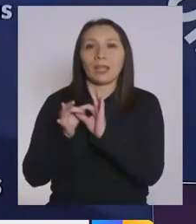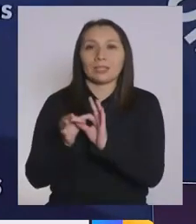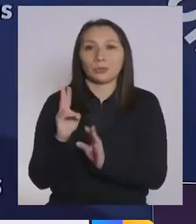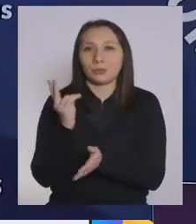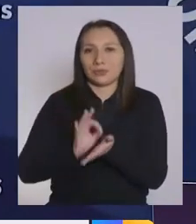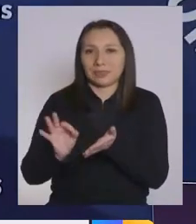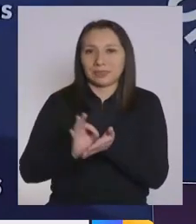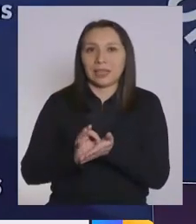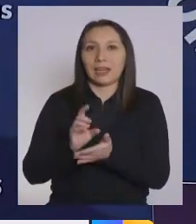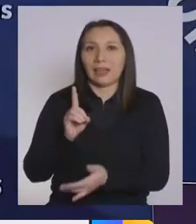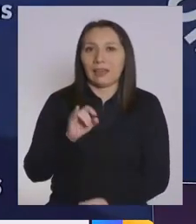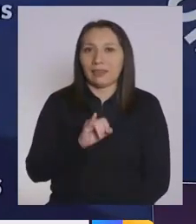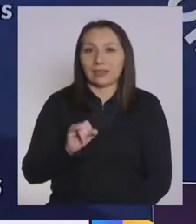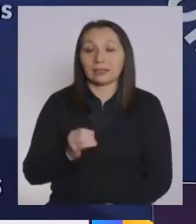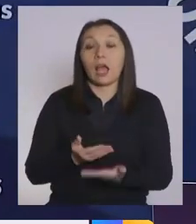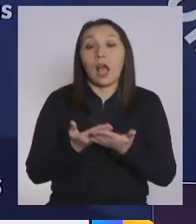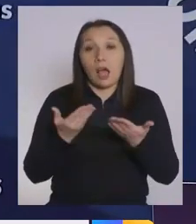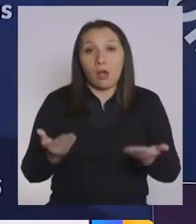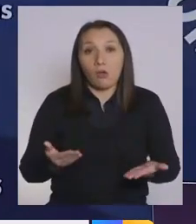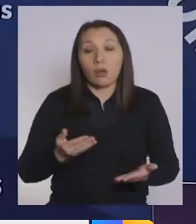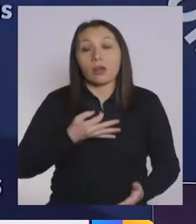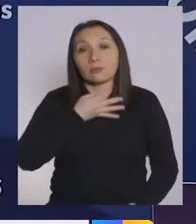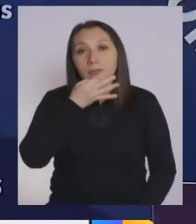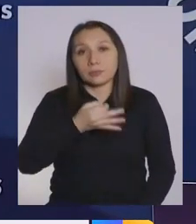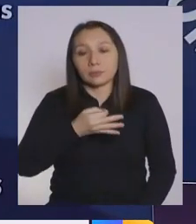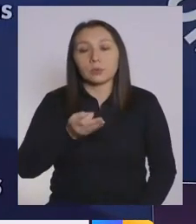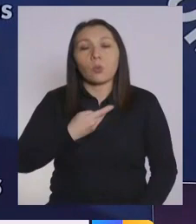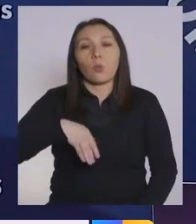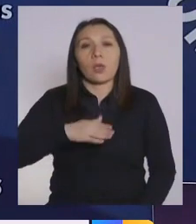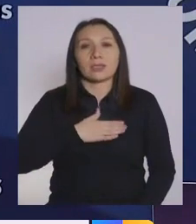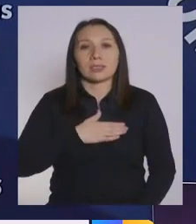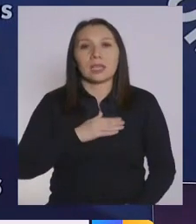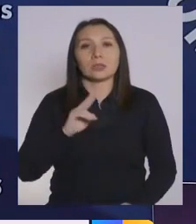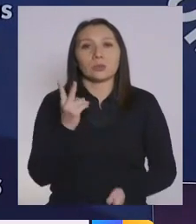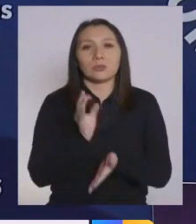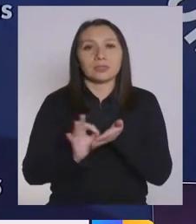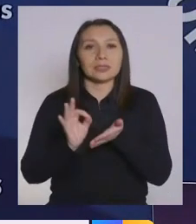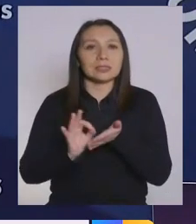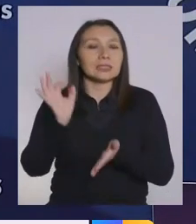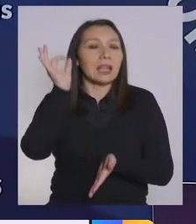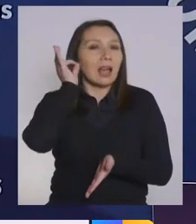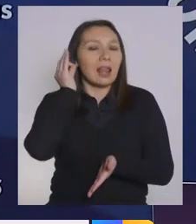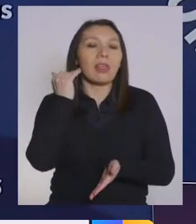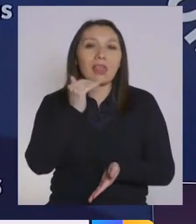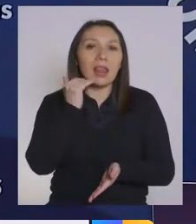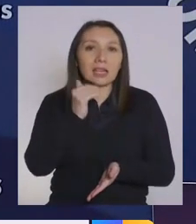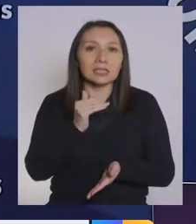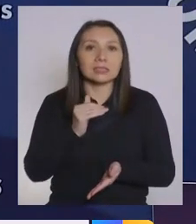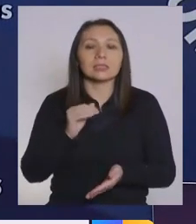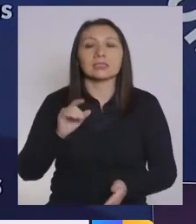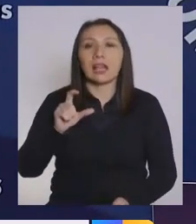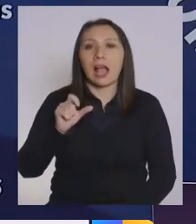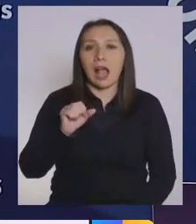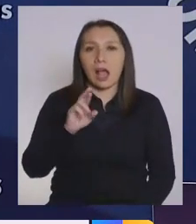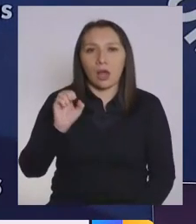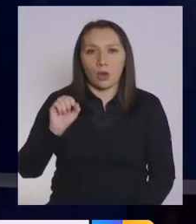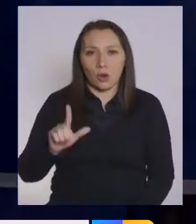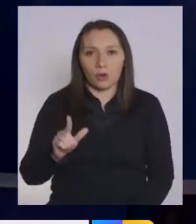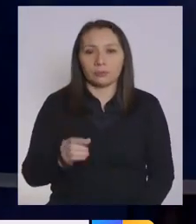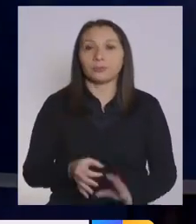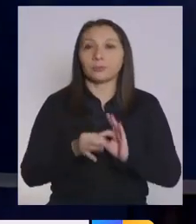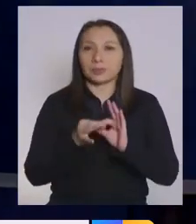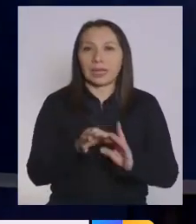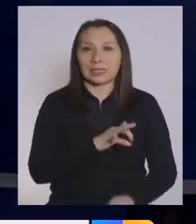subsecretaria Daza. Cedo la palabra a nuestra subsecretaria de la Niñez, Carol Baum. Muchas gracias,